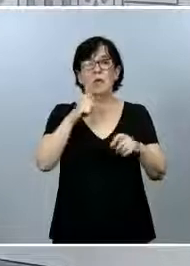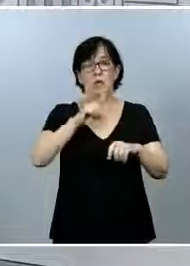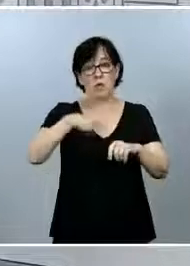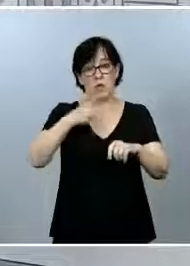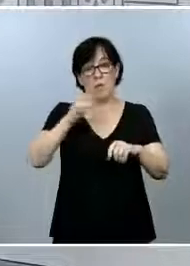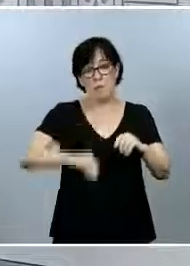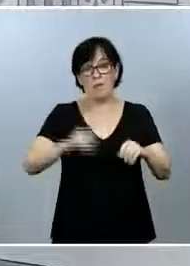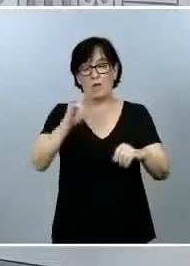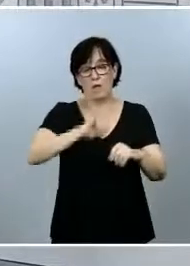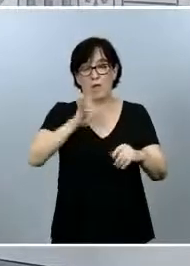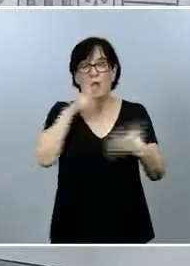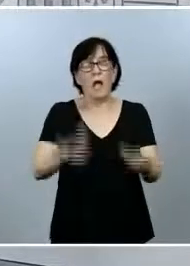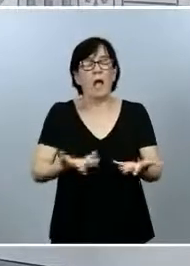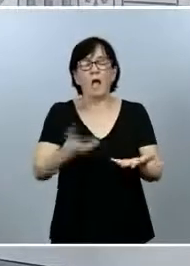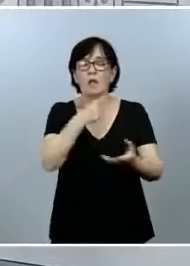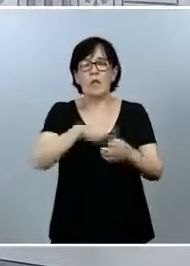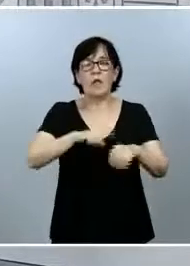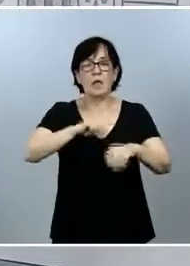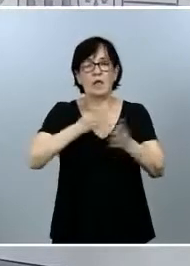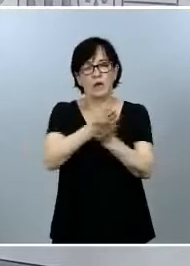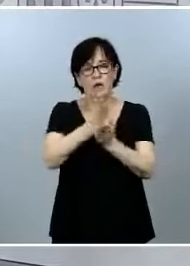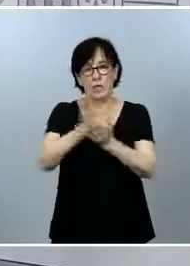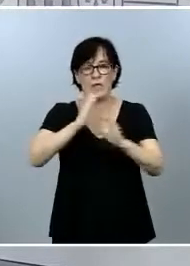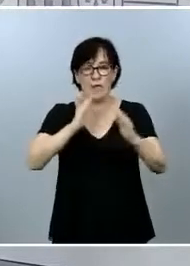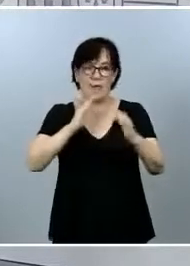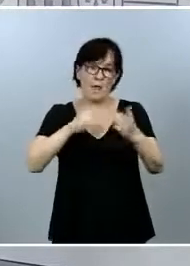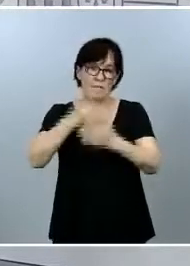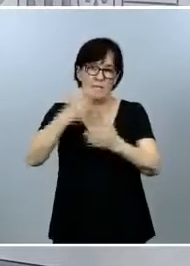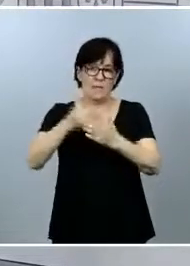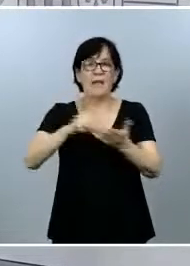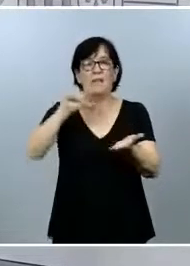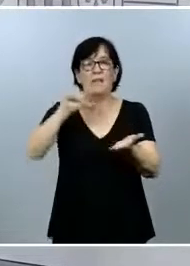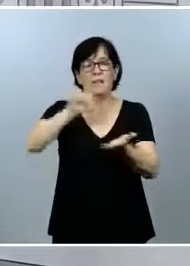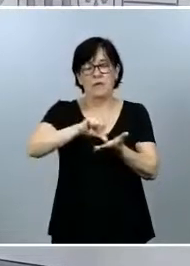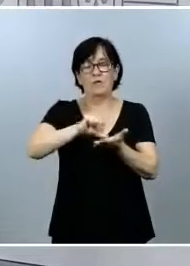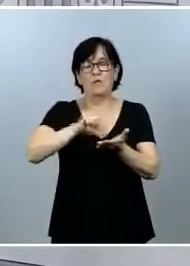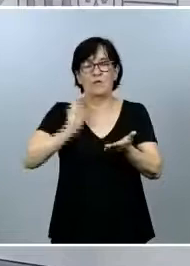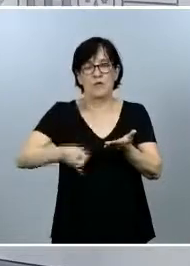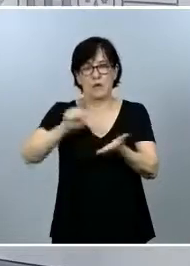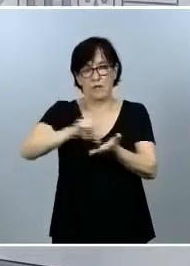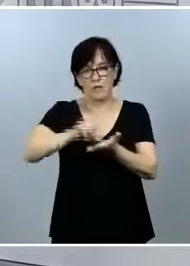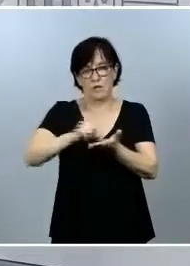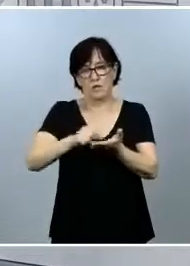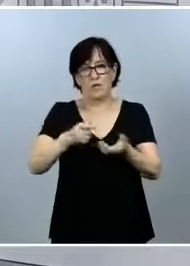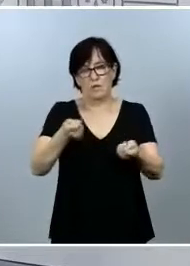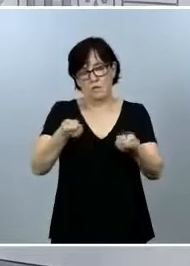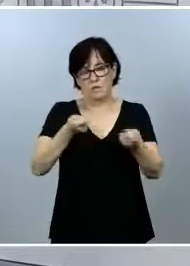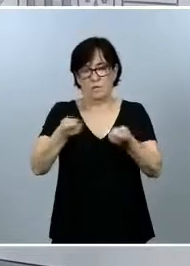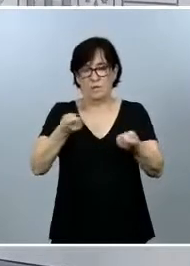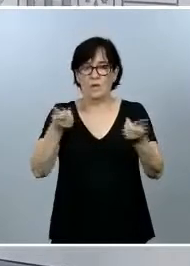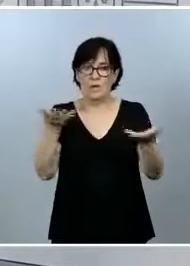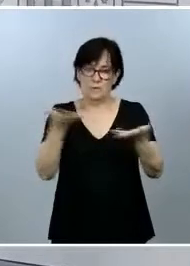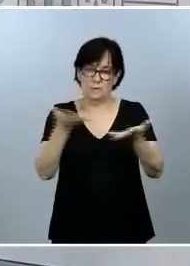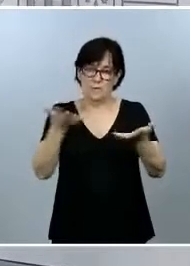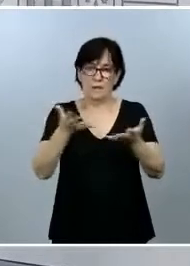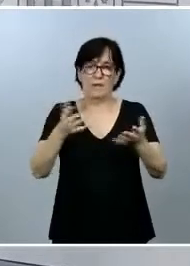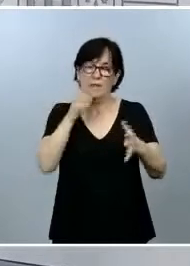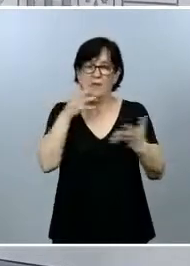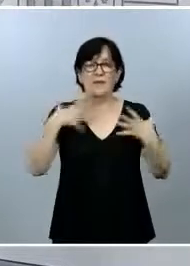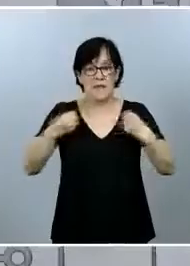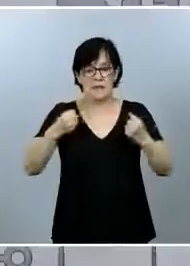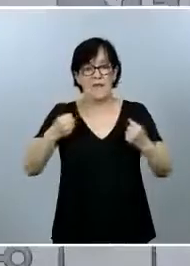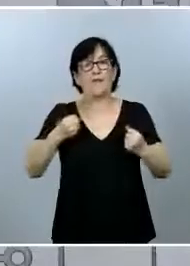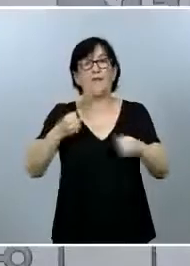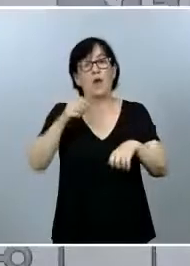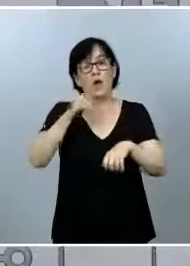A esta hora la rueda de prensa del director del Centro de Coordinación de Alertas y Emergencias Sanitarias, el doctor Fernando Simón. Muy buenas tardes.